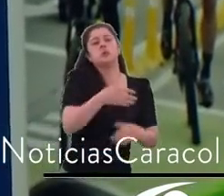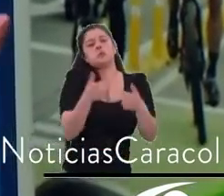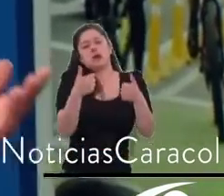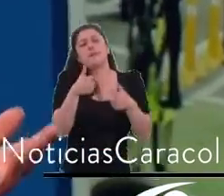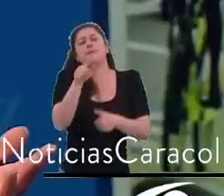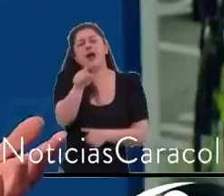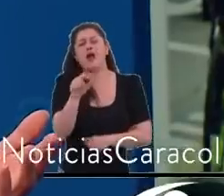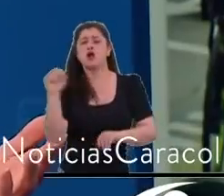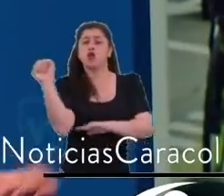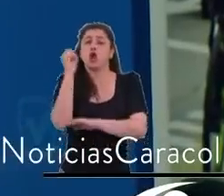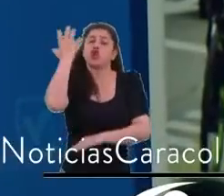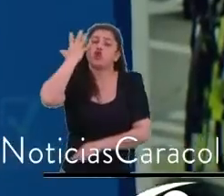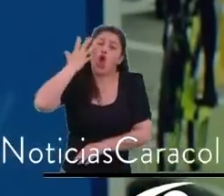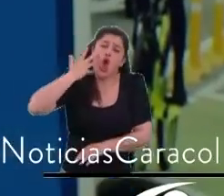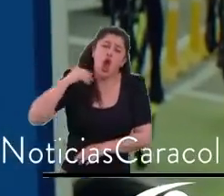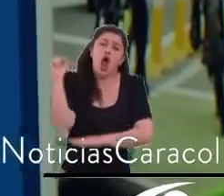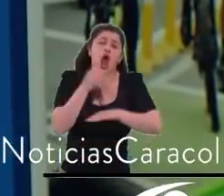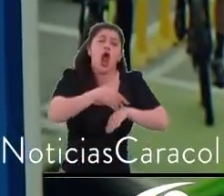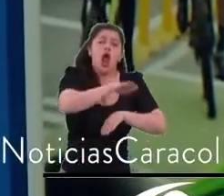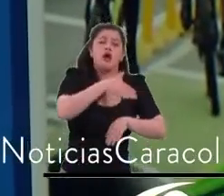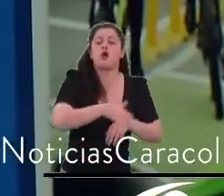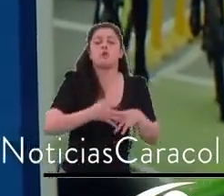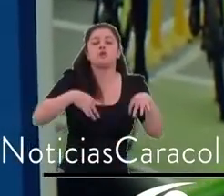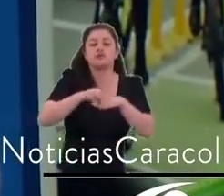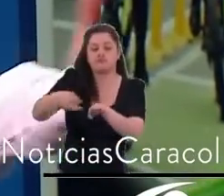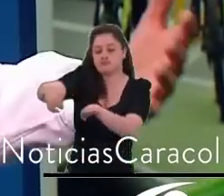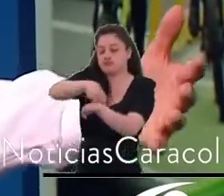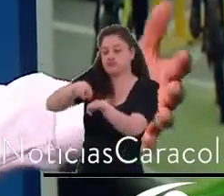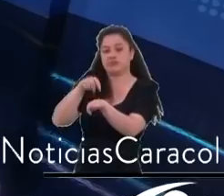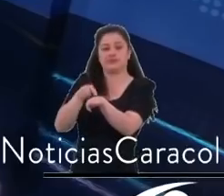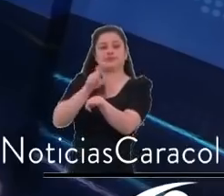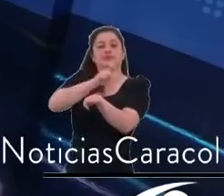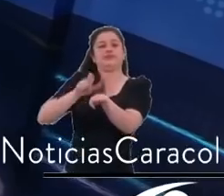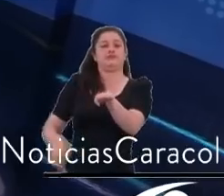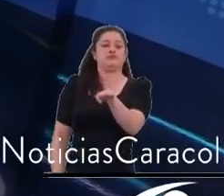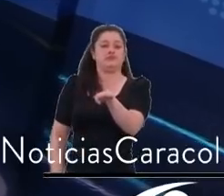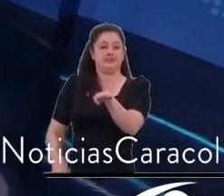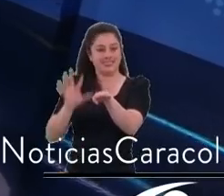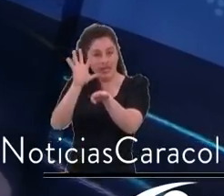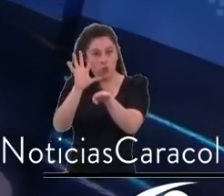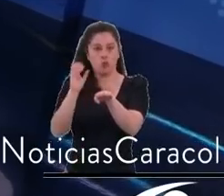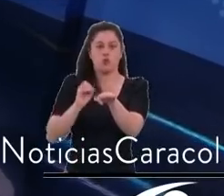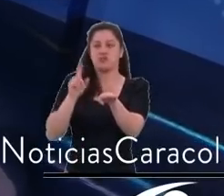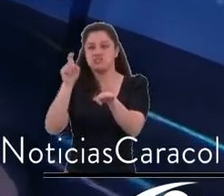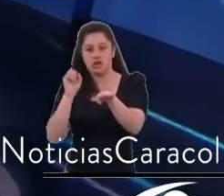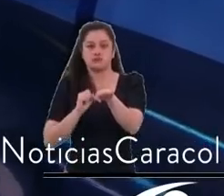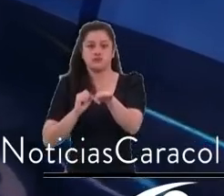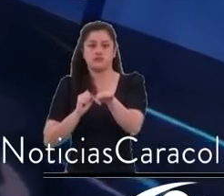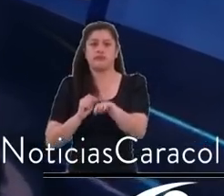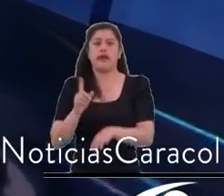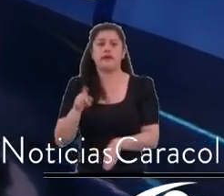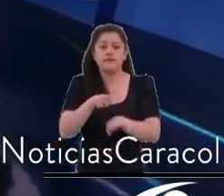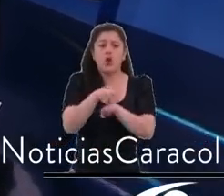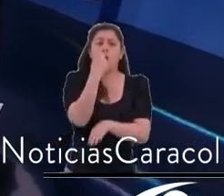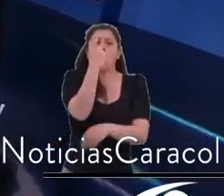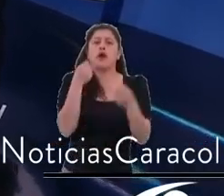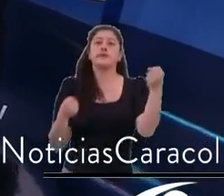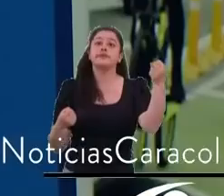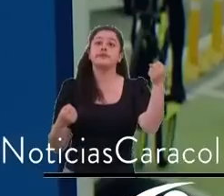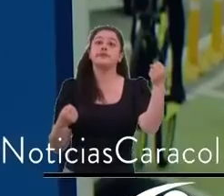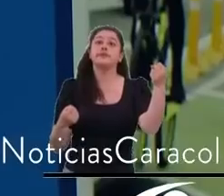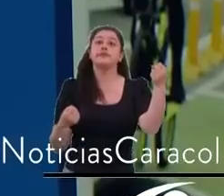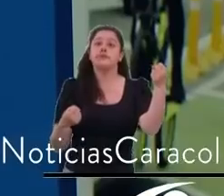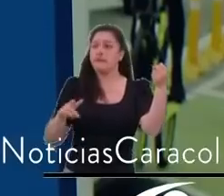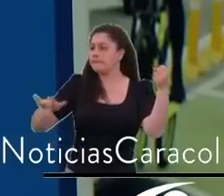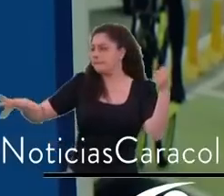Si el carro puede venir 5, no vaya solo su merced, porque su merced es solo ocupando espacio y quemando gasolina. Nos congestiona y nos contamina.